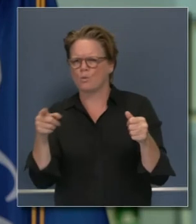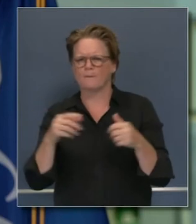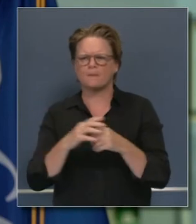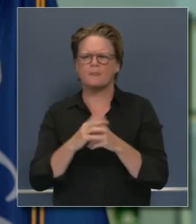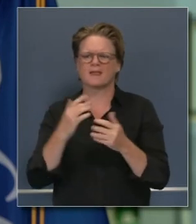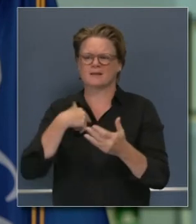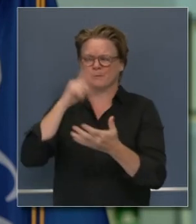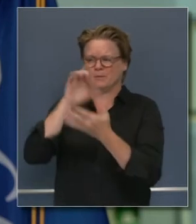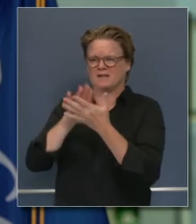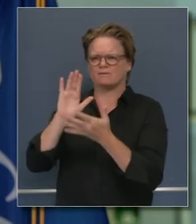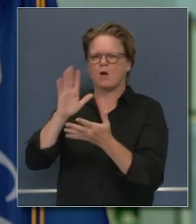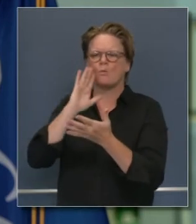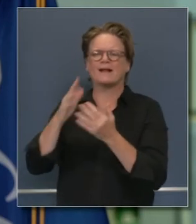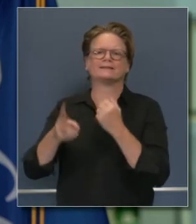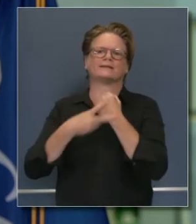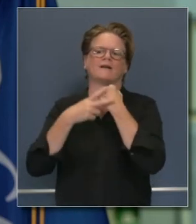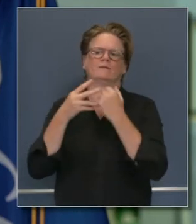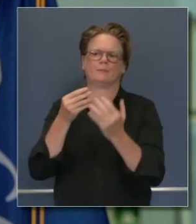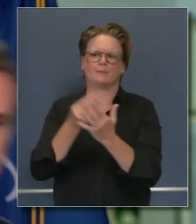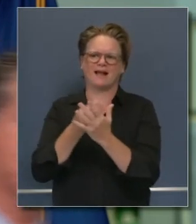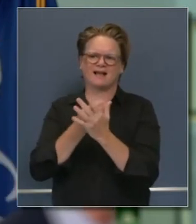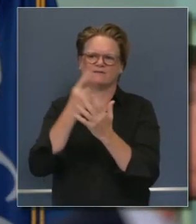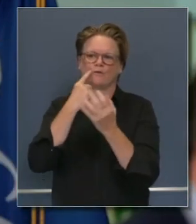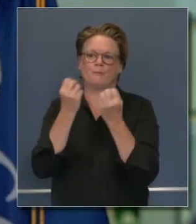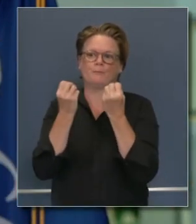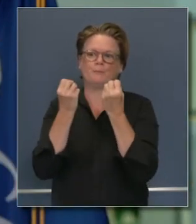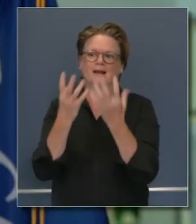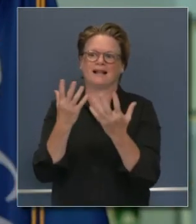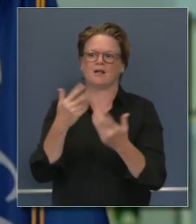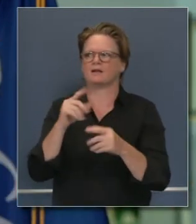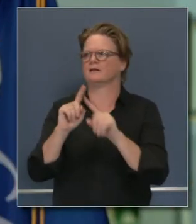empleadores y para el estado y para las plantas